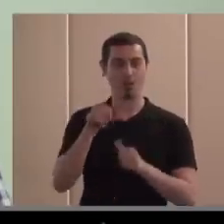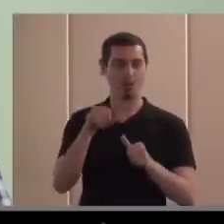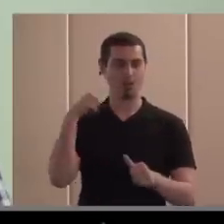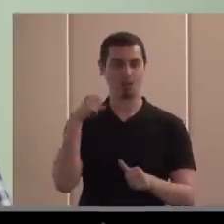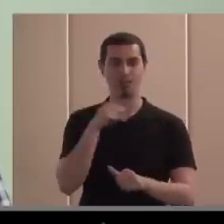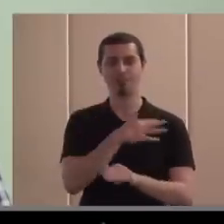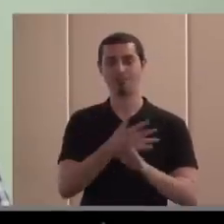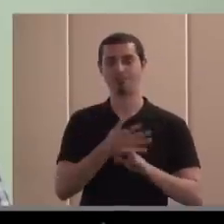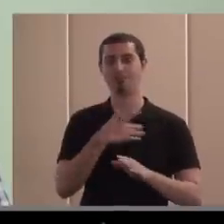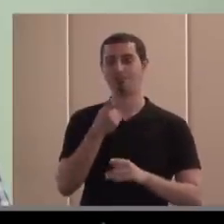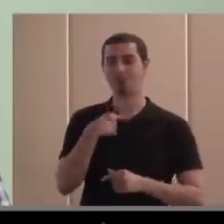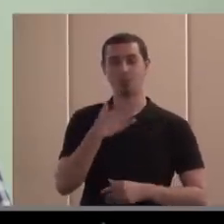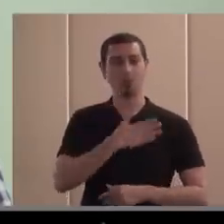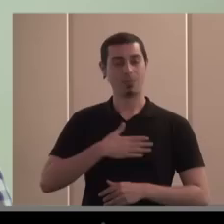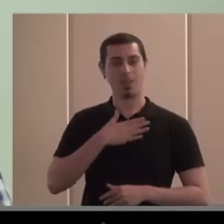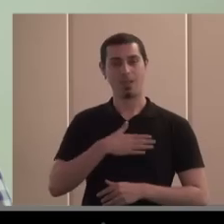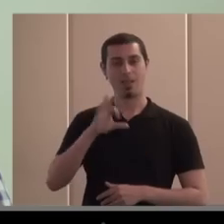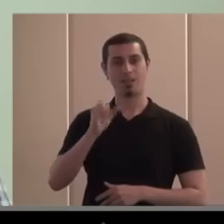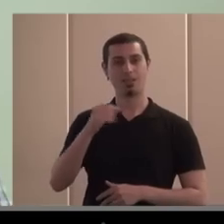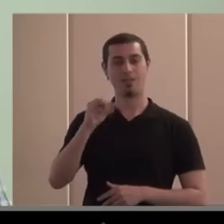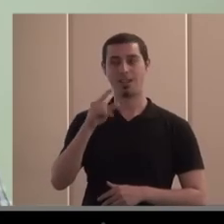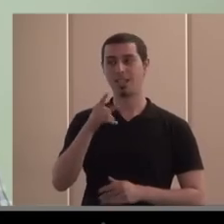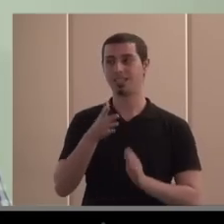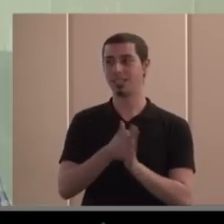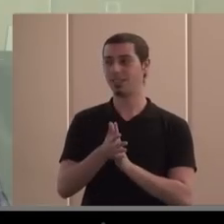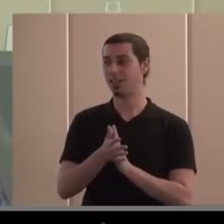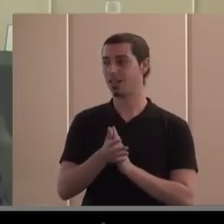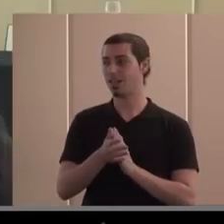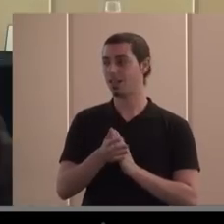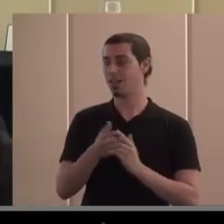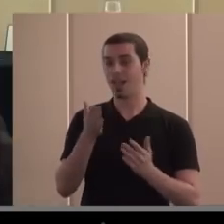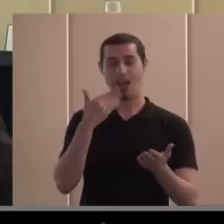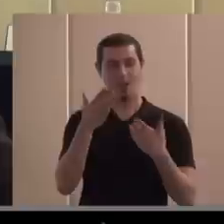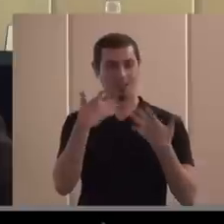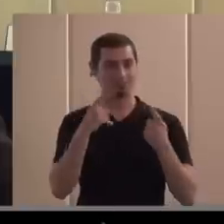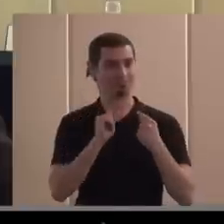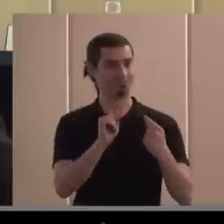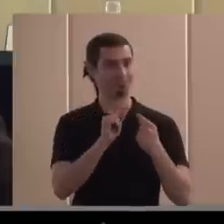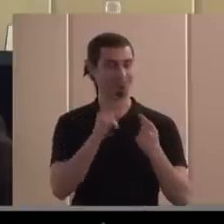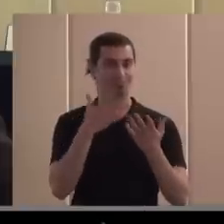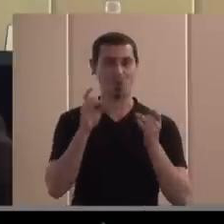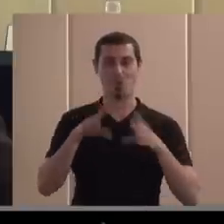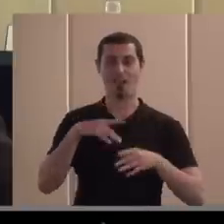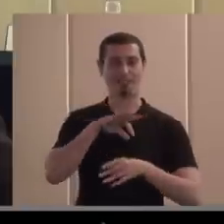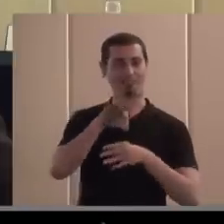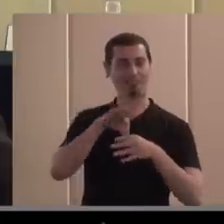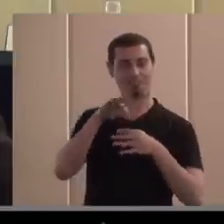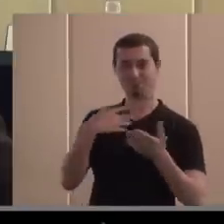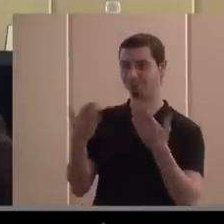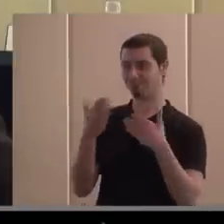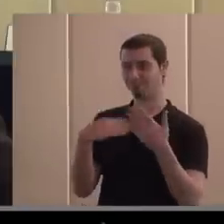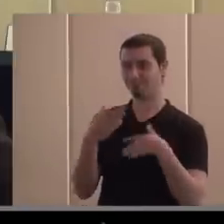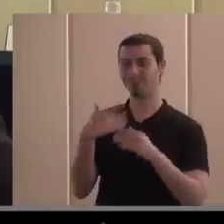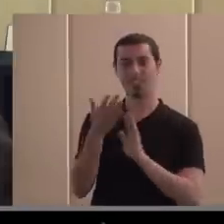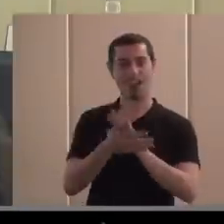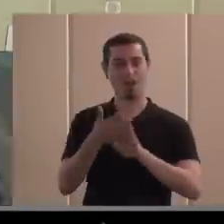un placer, le decía antes a Sabina, que casi es un café tertulia, de estos que se hacían antes. Por lo tanto, hablaremos con